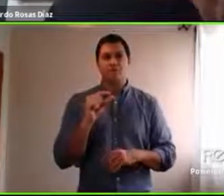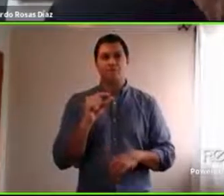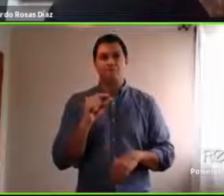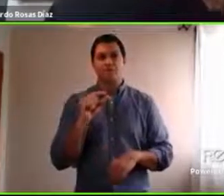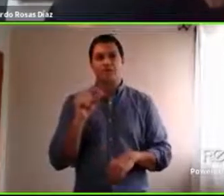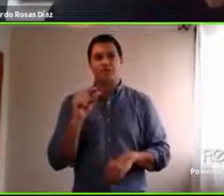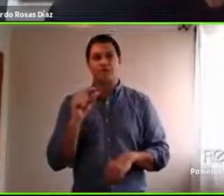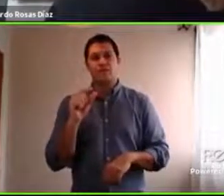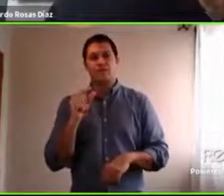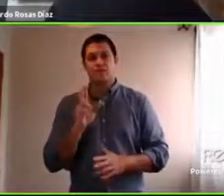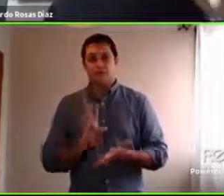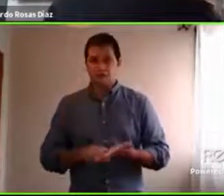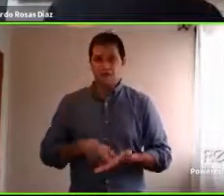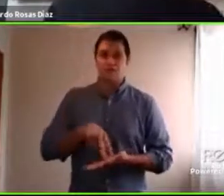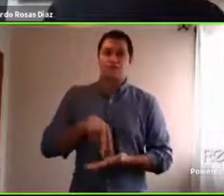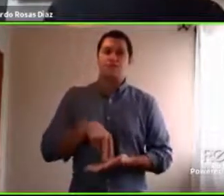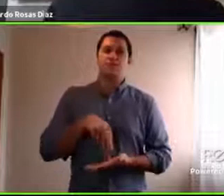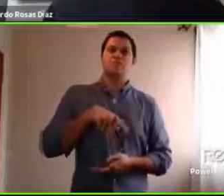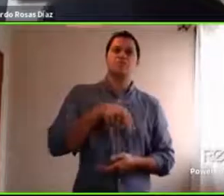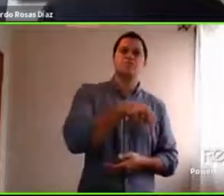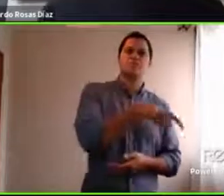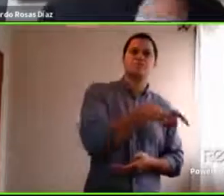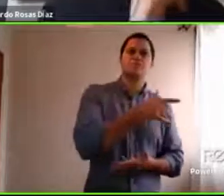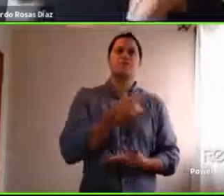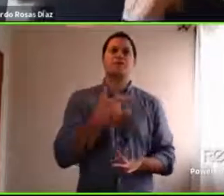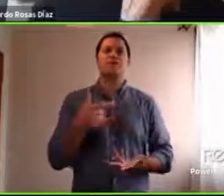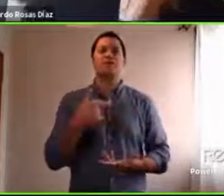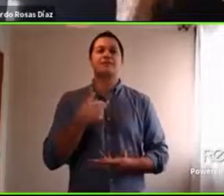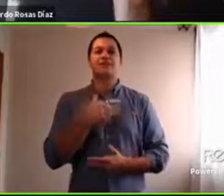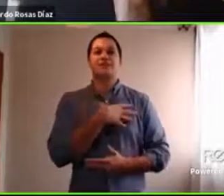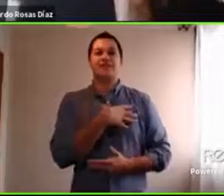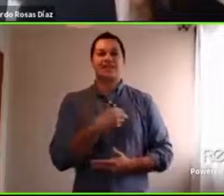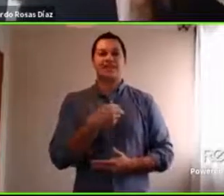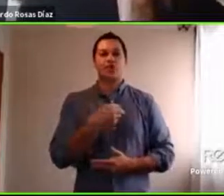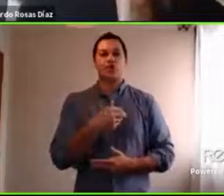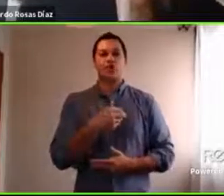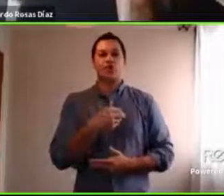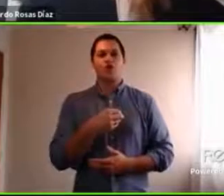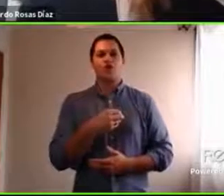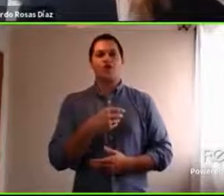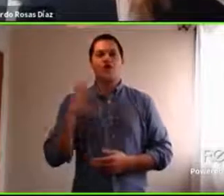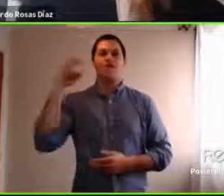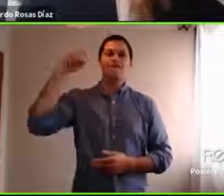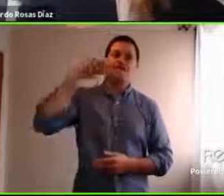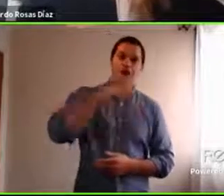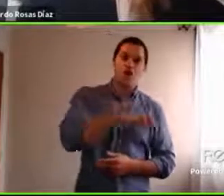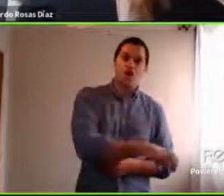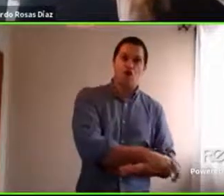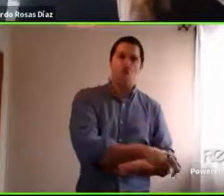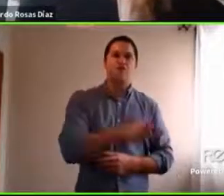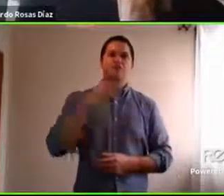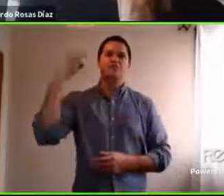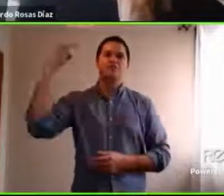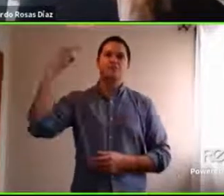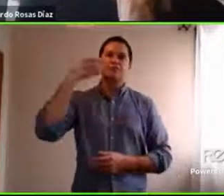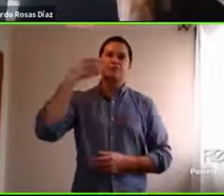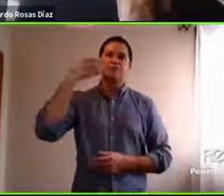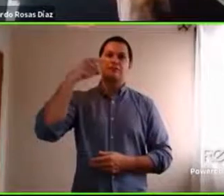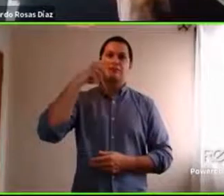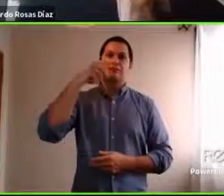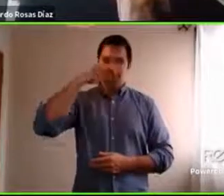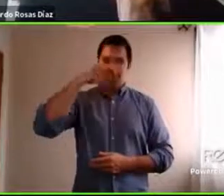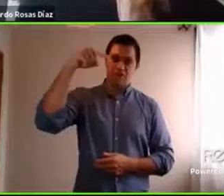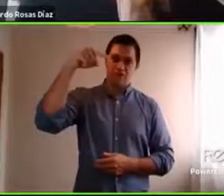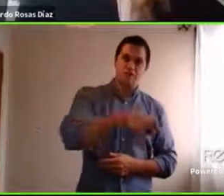me tuve que parar porque uno de mis hijos bajó y apareció el perro y bueno, sí es profesional no, quizás no es lo más